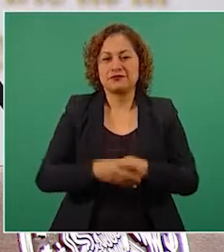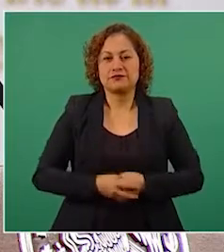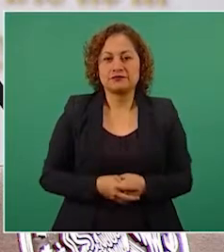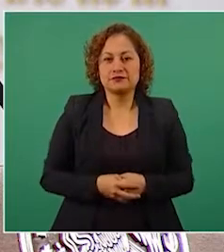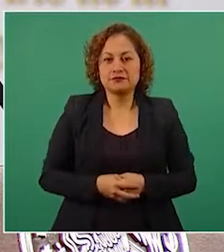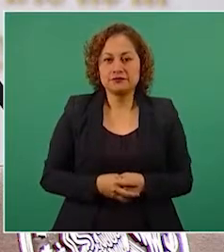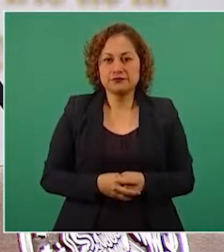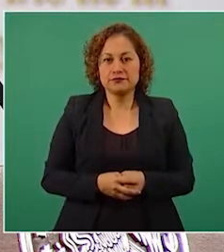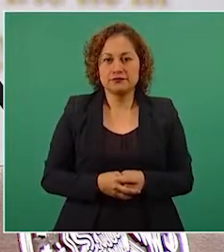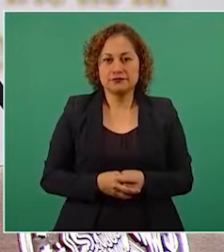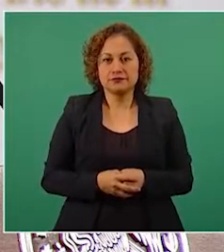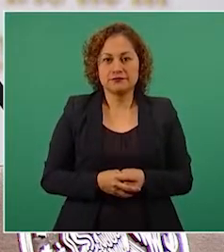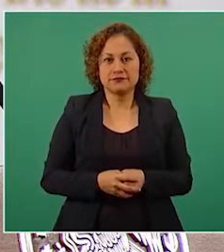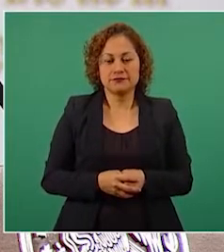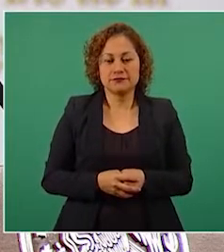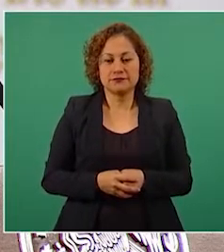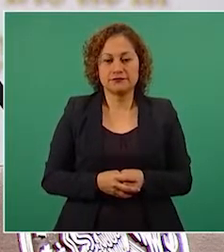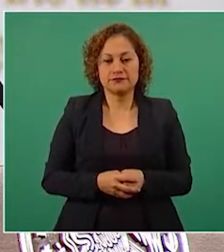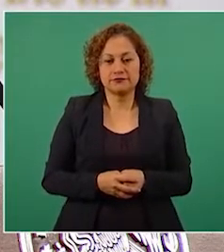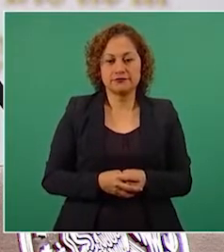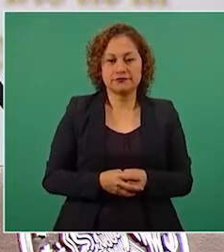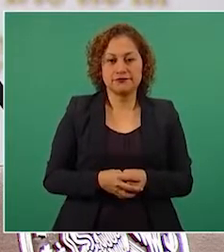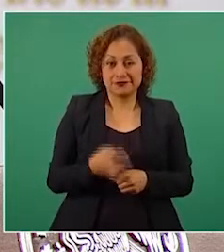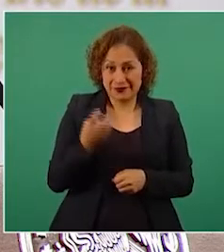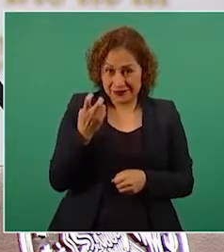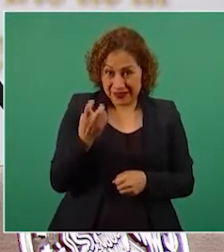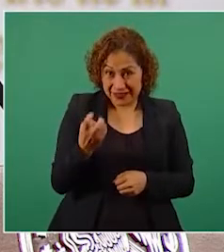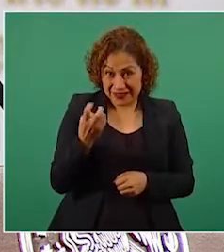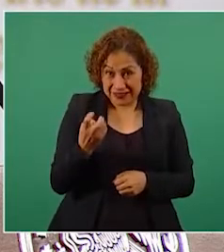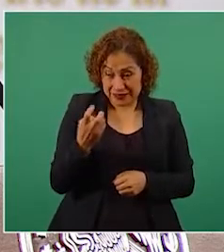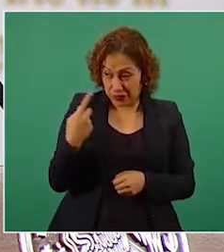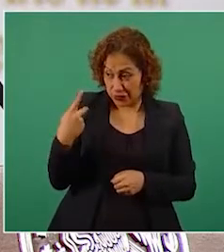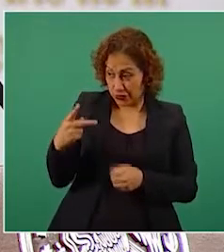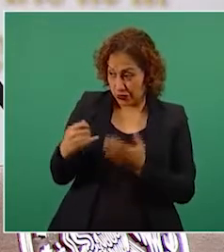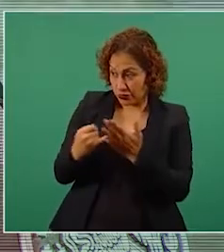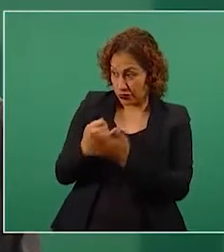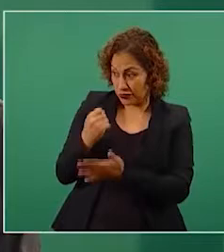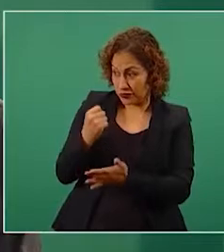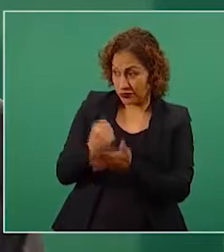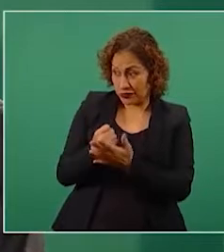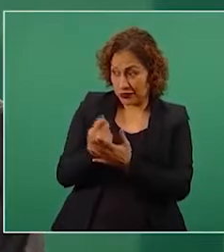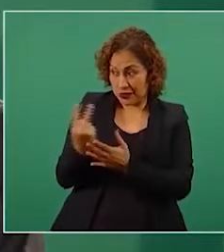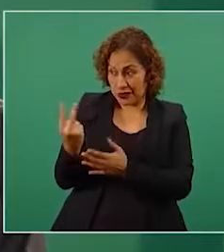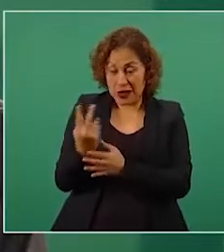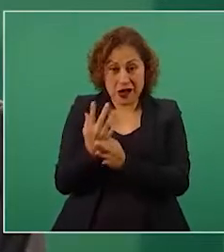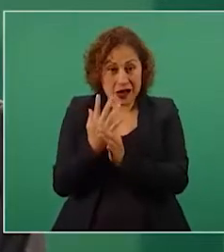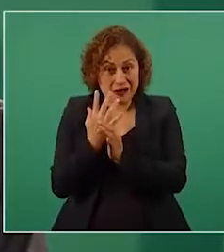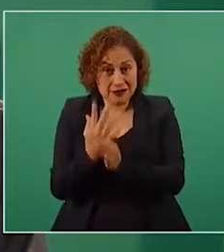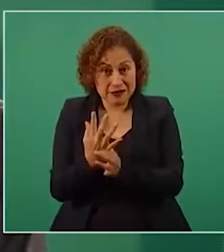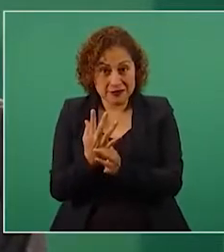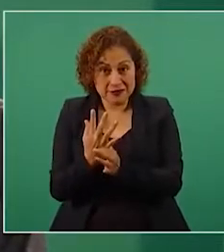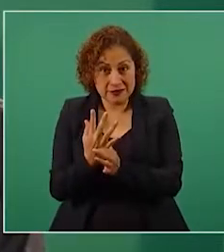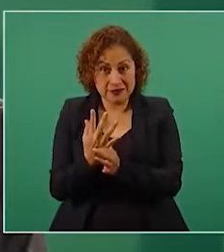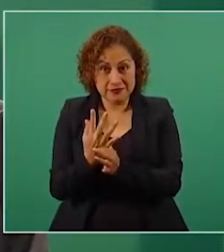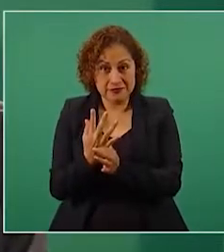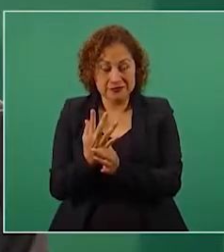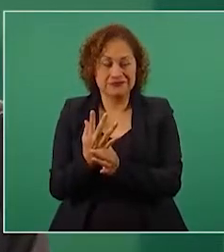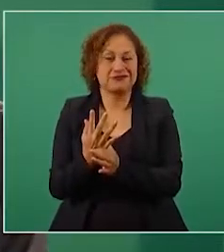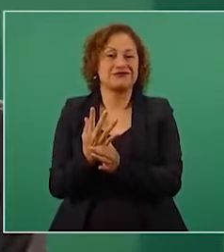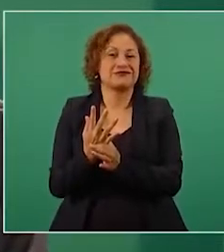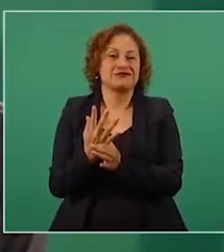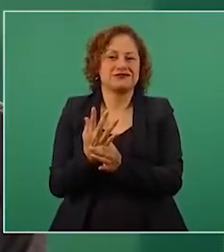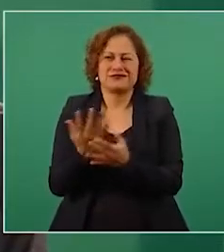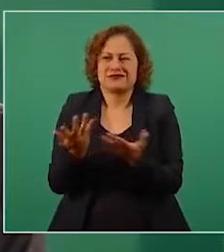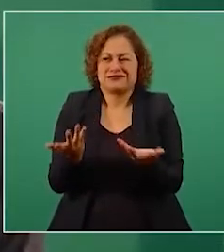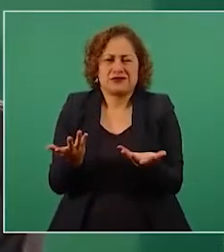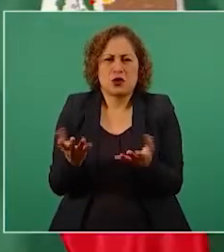Eso no tiene ninguna justificación,